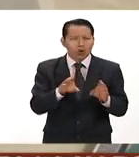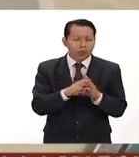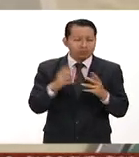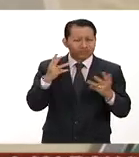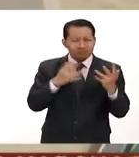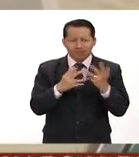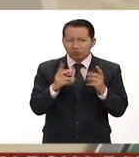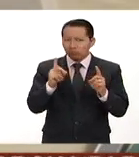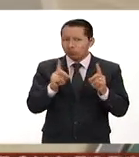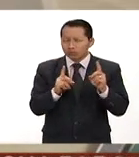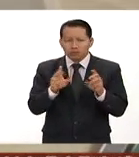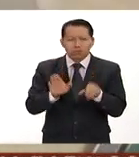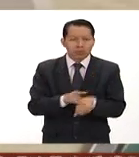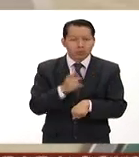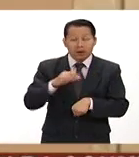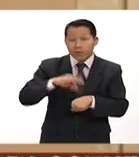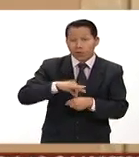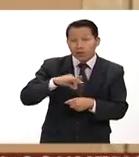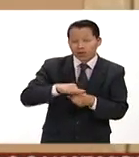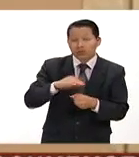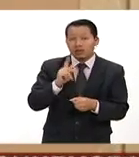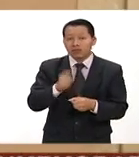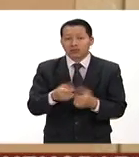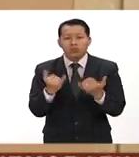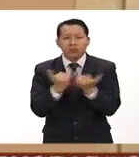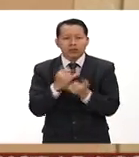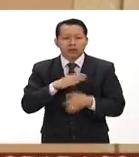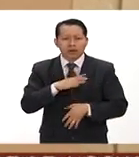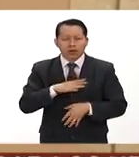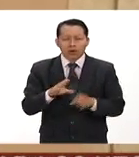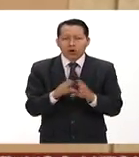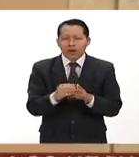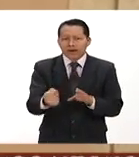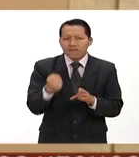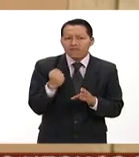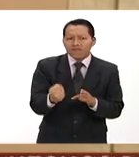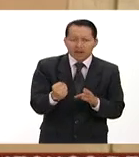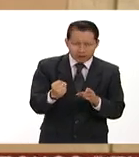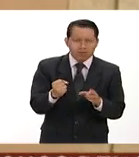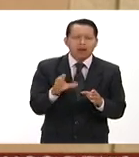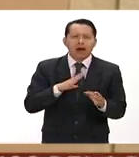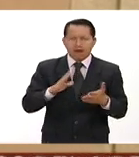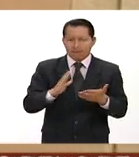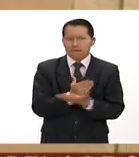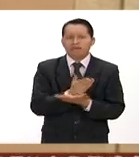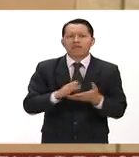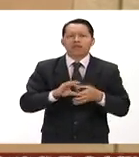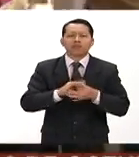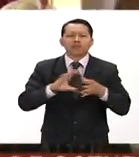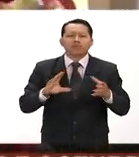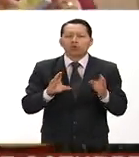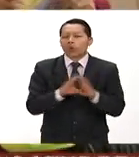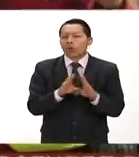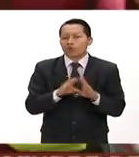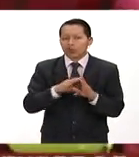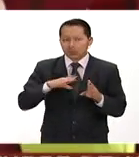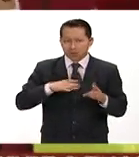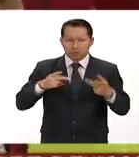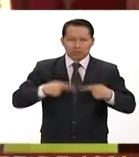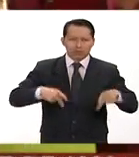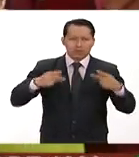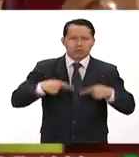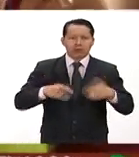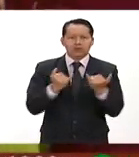ya que la votación pone de manifiesto sobre todo que hay una enorme división una polarización entre la población